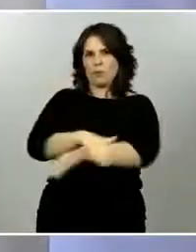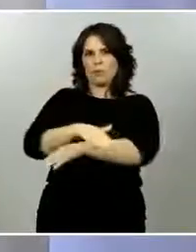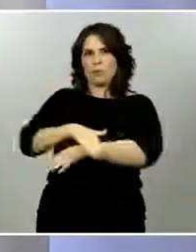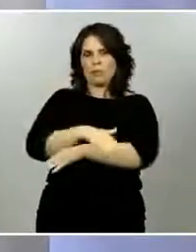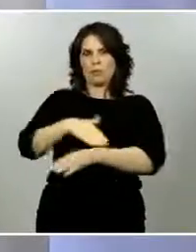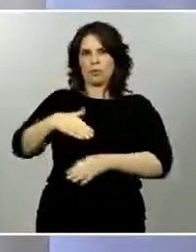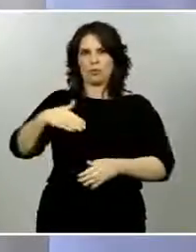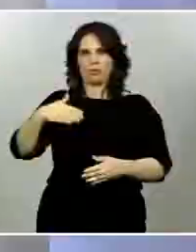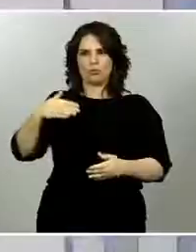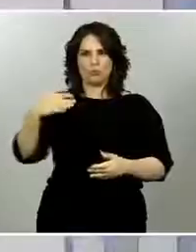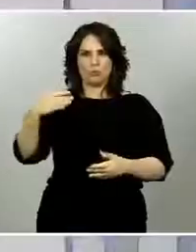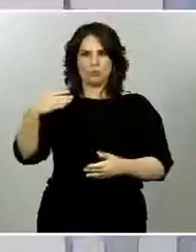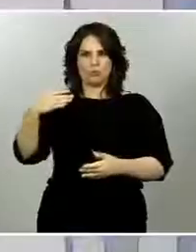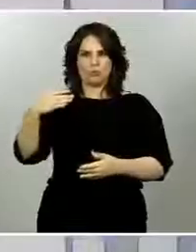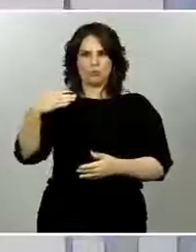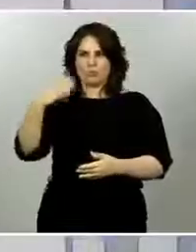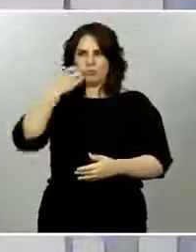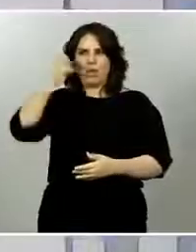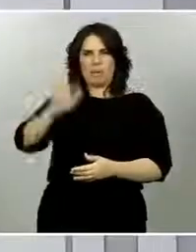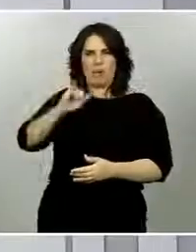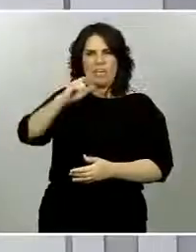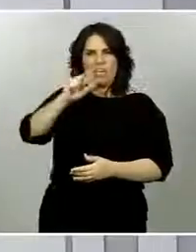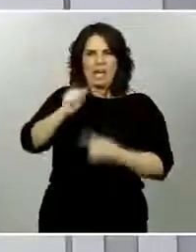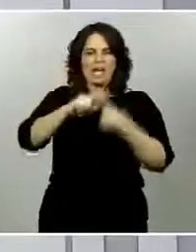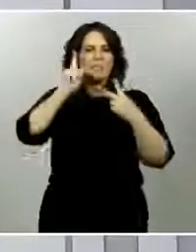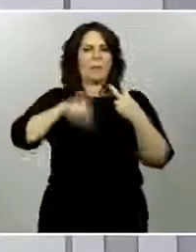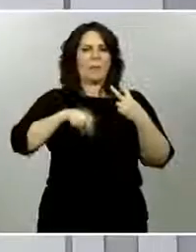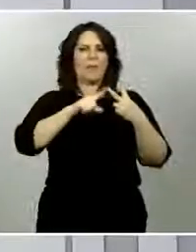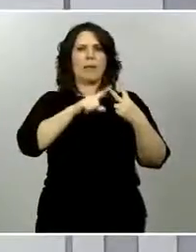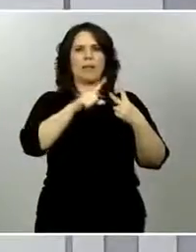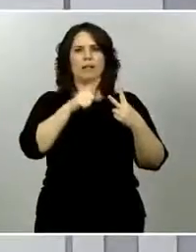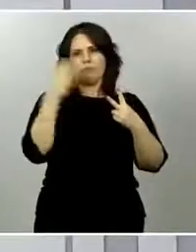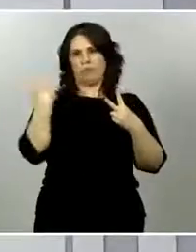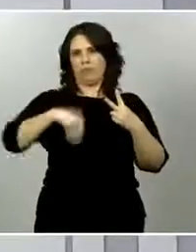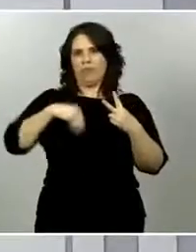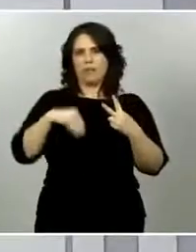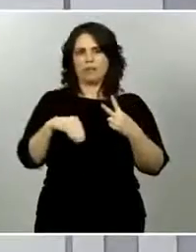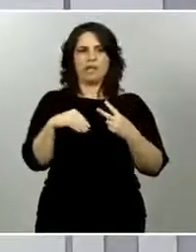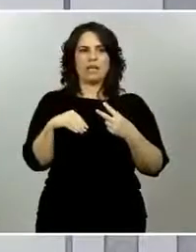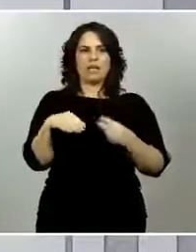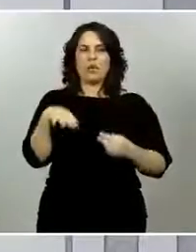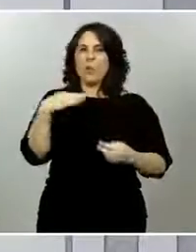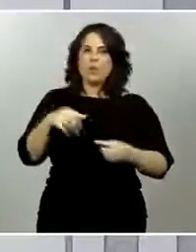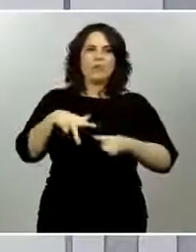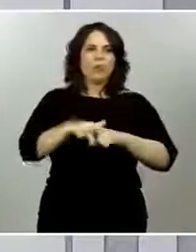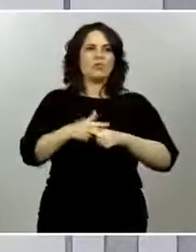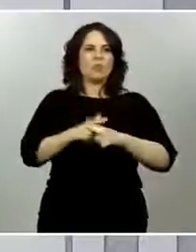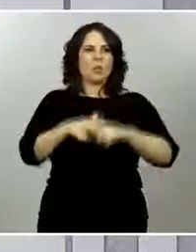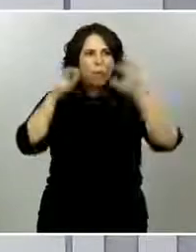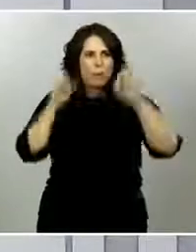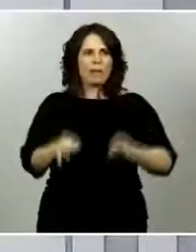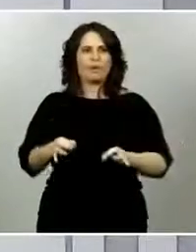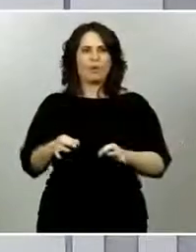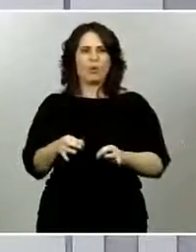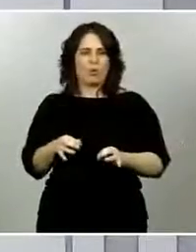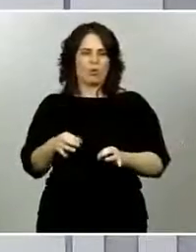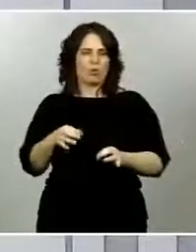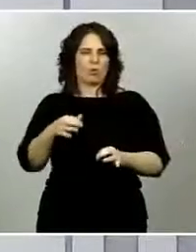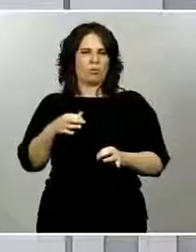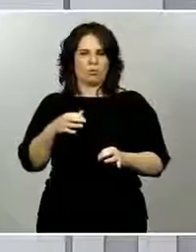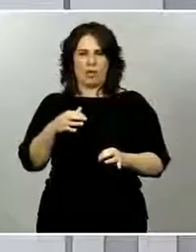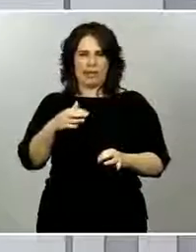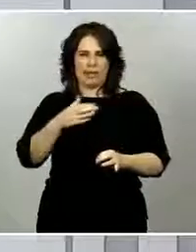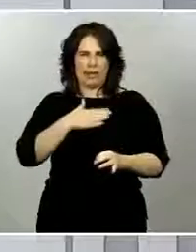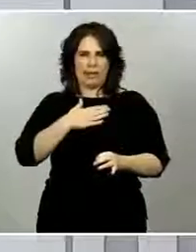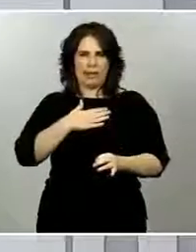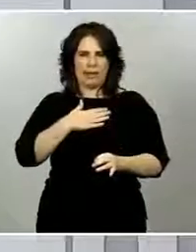alarma, y lo venimos diciendo los diferentes portavoces que hablamos en nombre del Gobierno, el ministro Illa, presidente del Gobierno, por supuesto, en el día